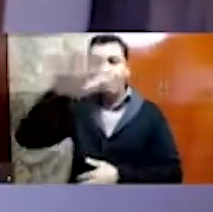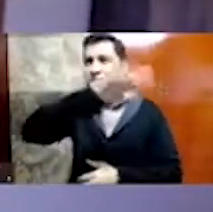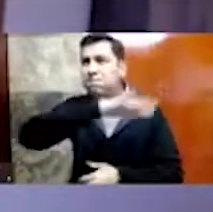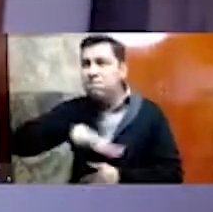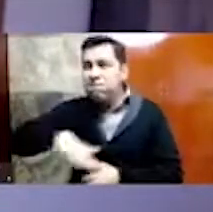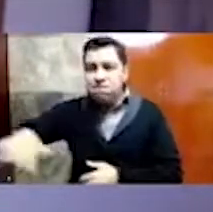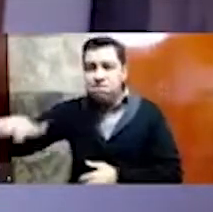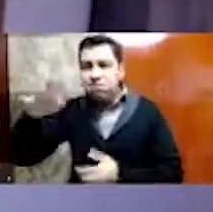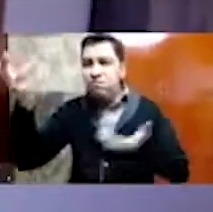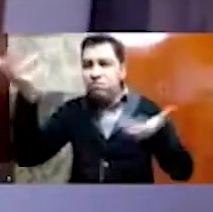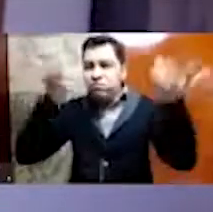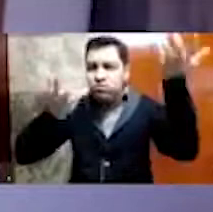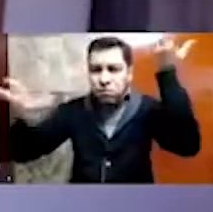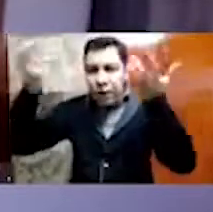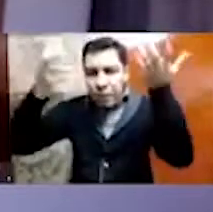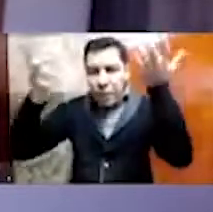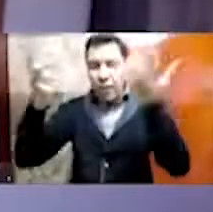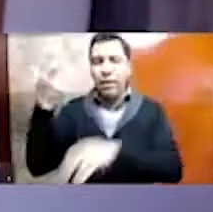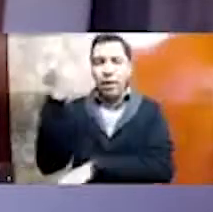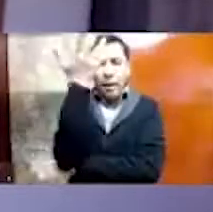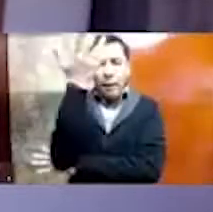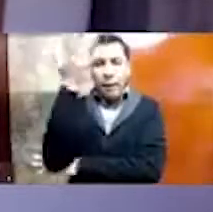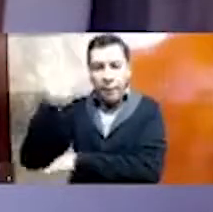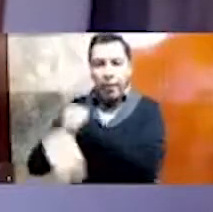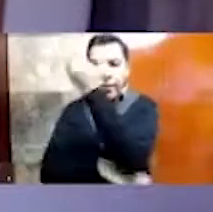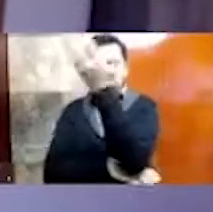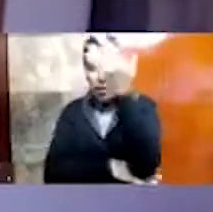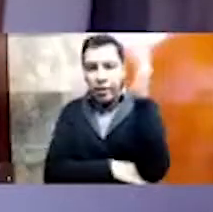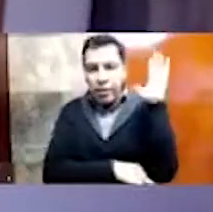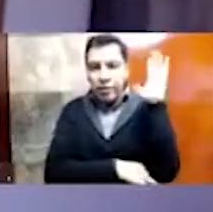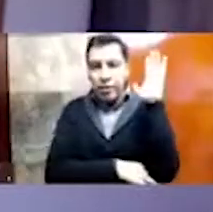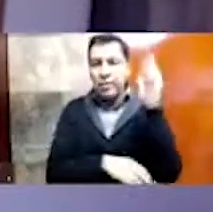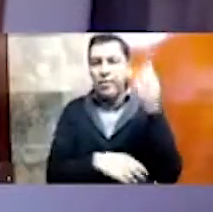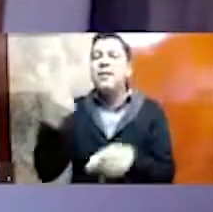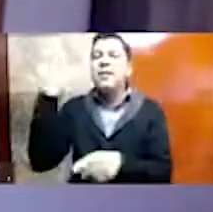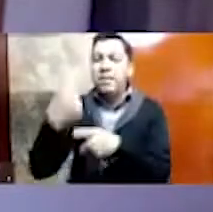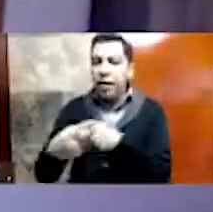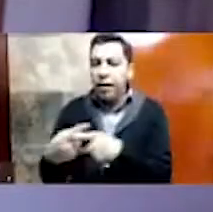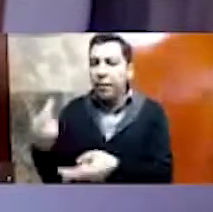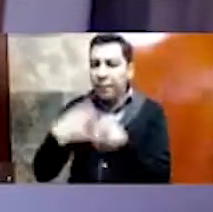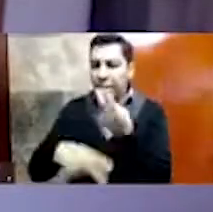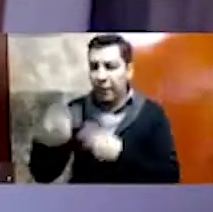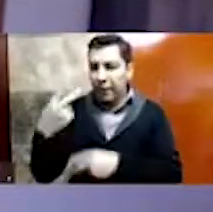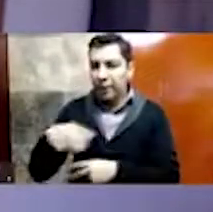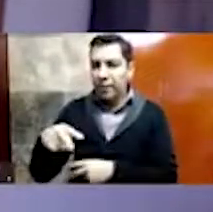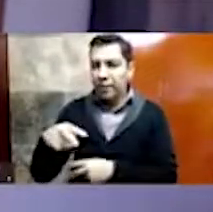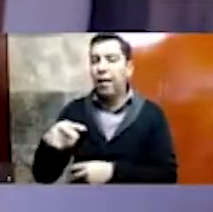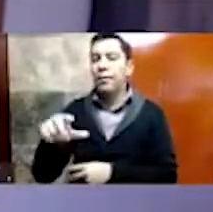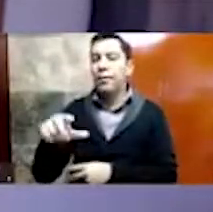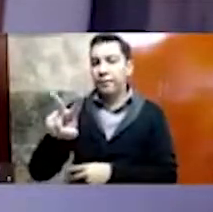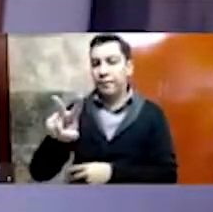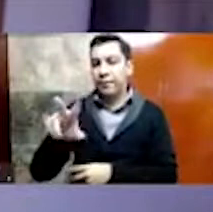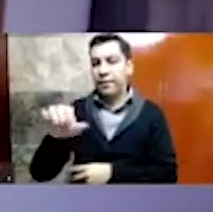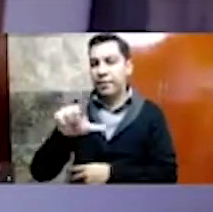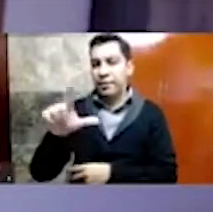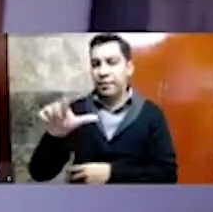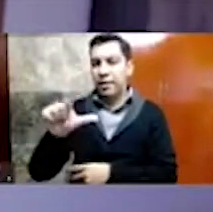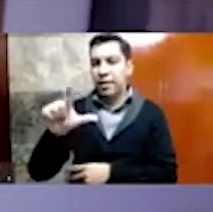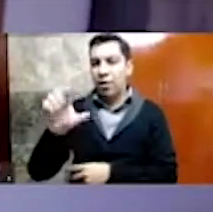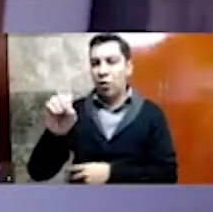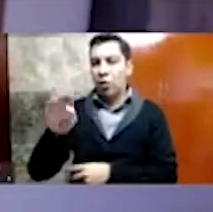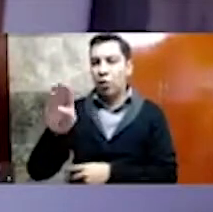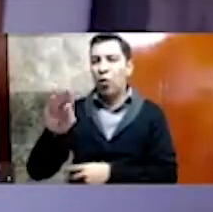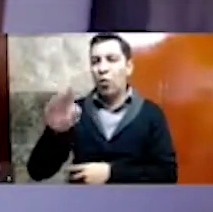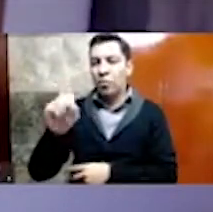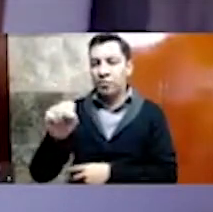trazado de calles y avenidas. Para hablarnos de ello, nadie mejor que el doctor Alejandro Villalobos. No me quisiera extender más